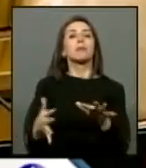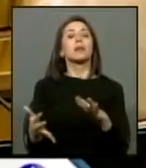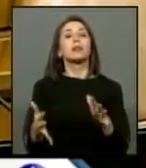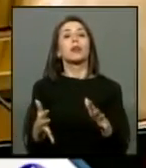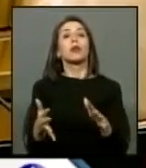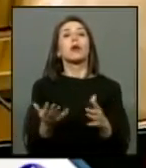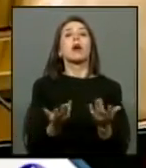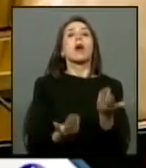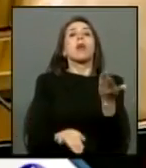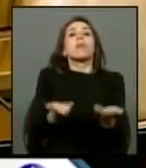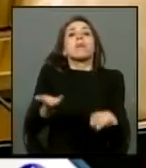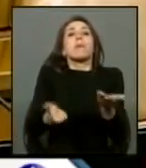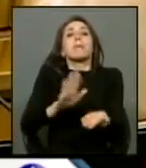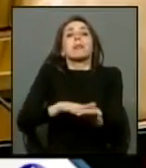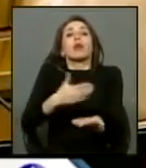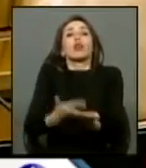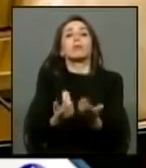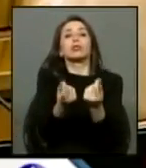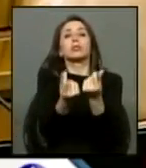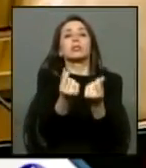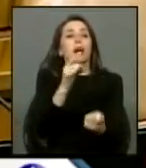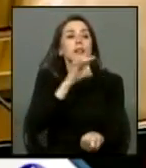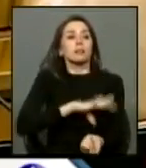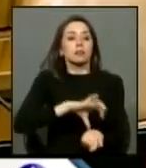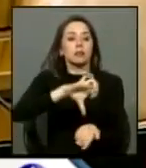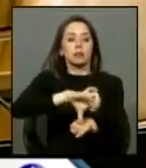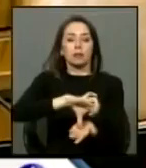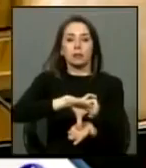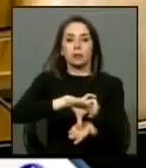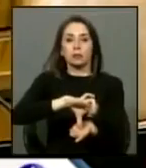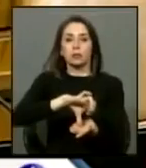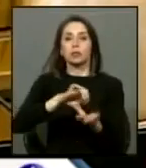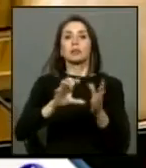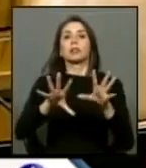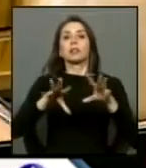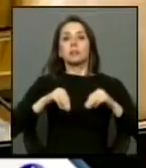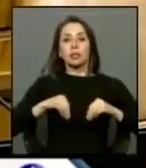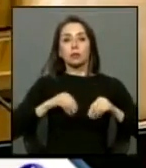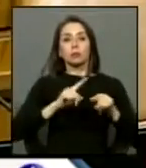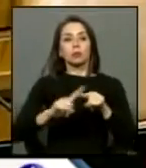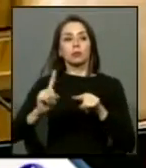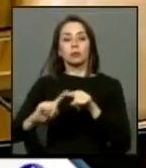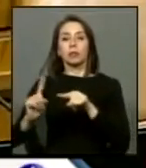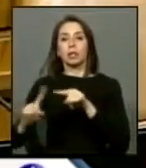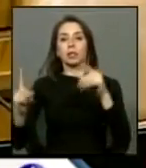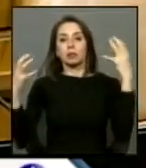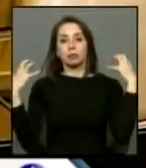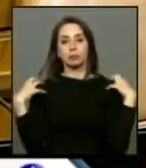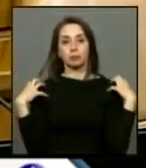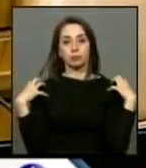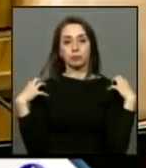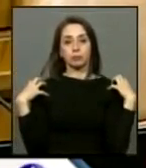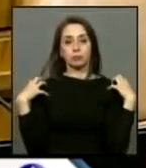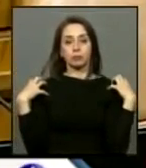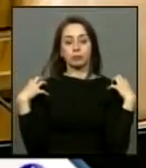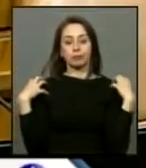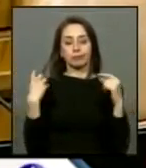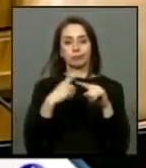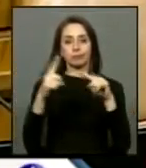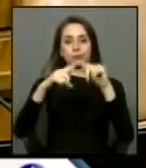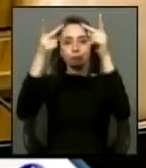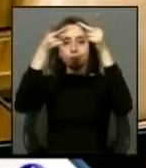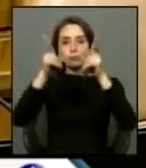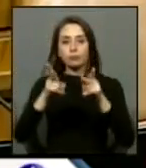vaivén financiero del país simplemente se asume como se asumen otras responsabilidades y otros derechos